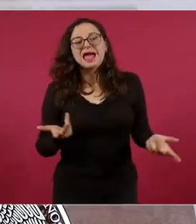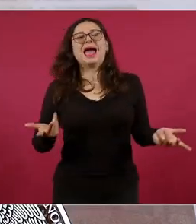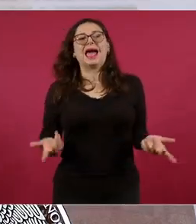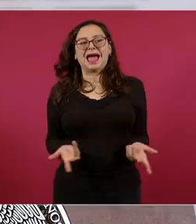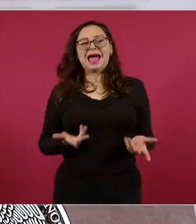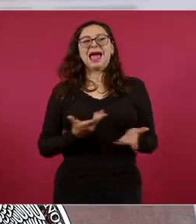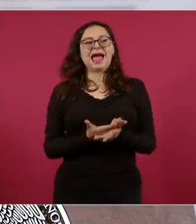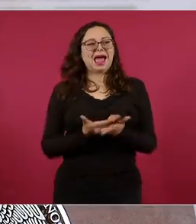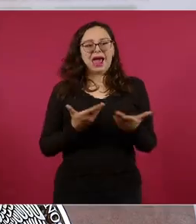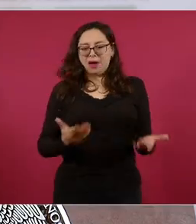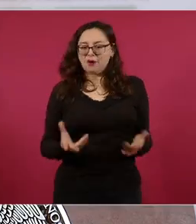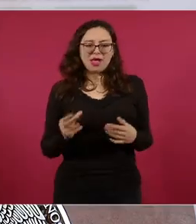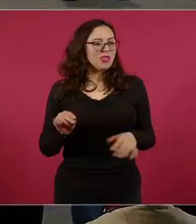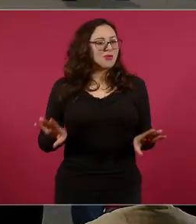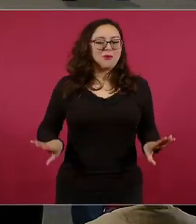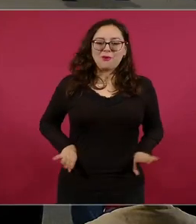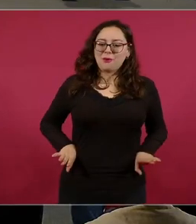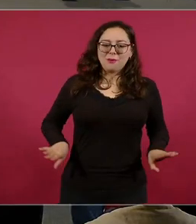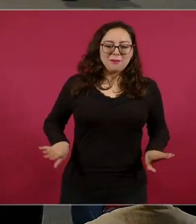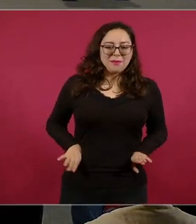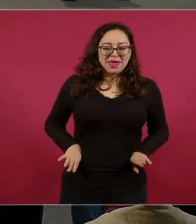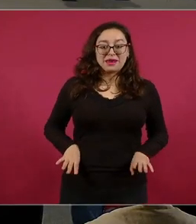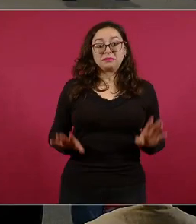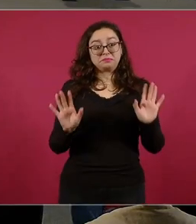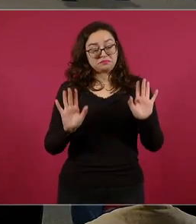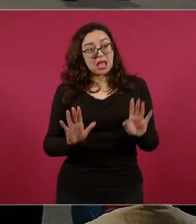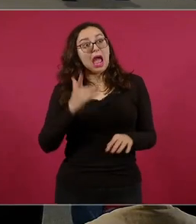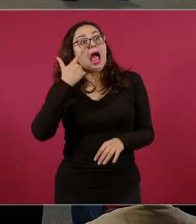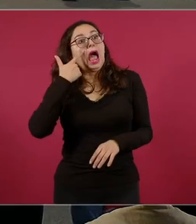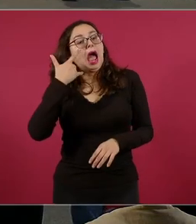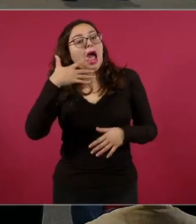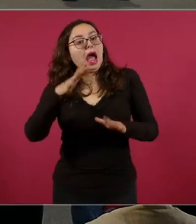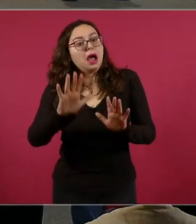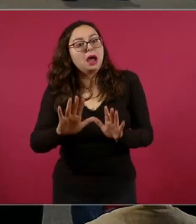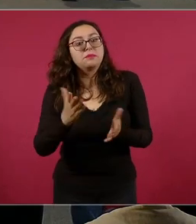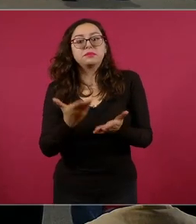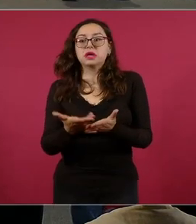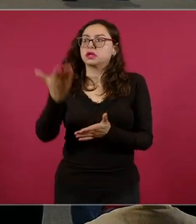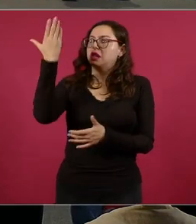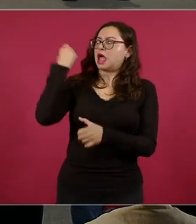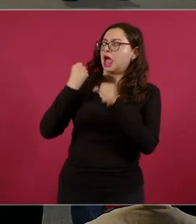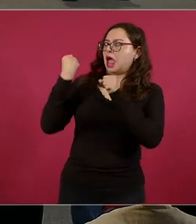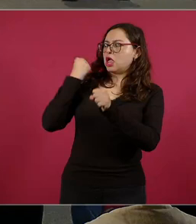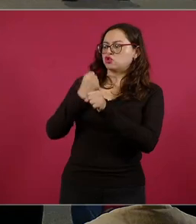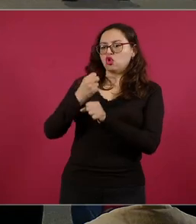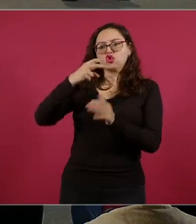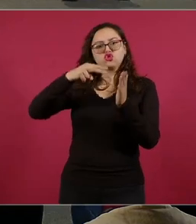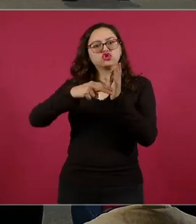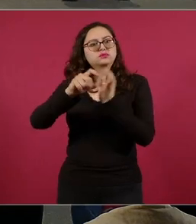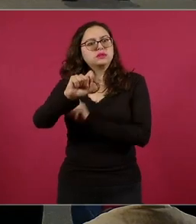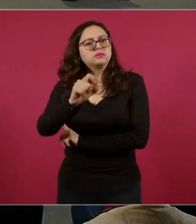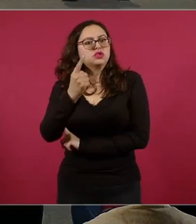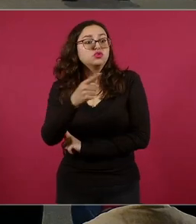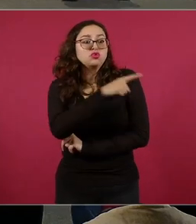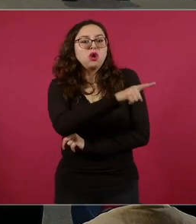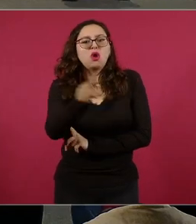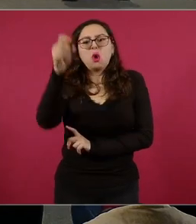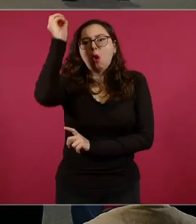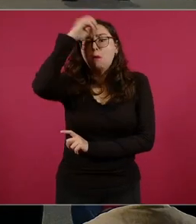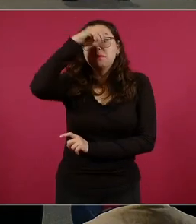a escuchar lo que ellos mismos dijeron en el Pleno del INE en las elecciones del 2021.